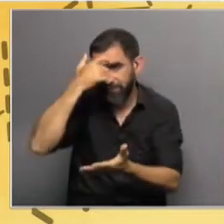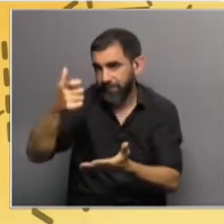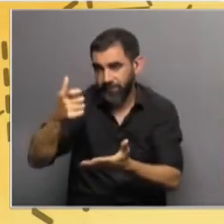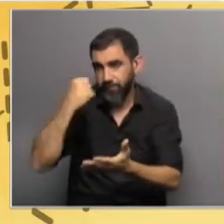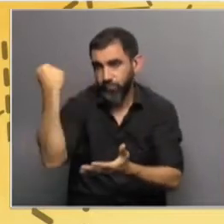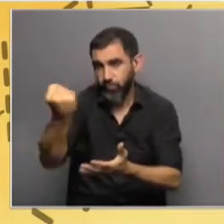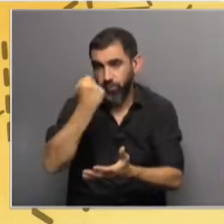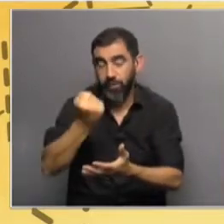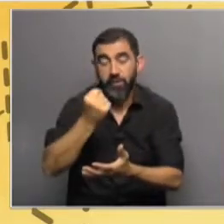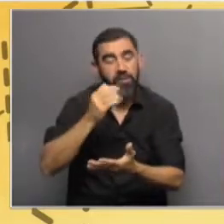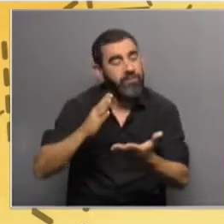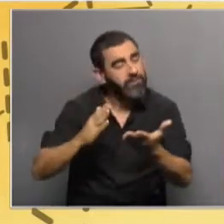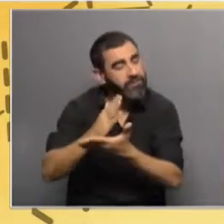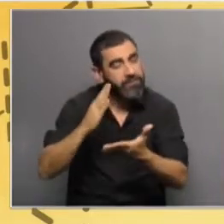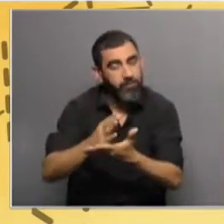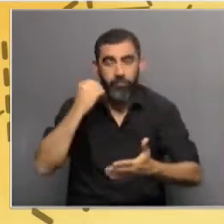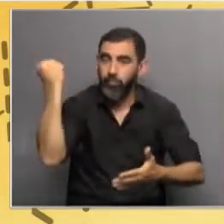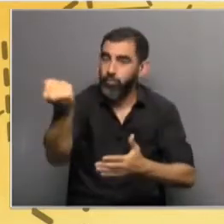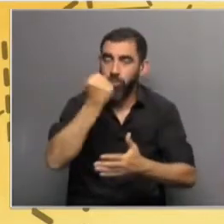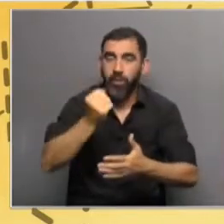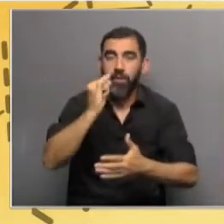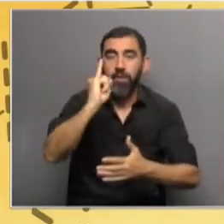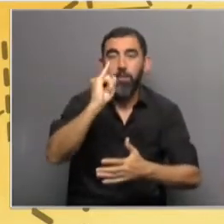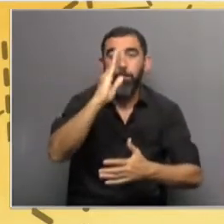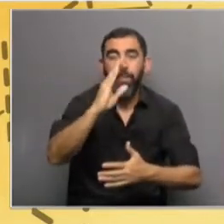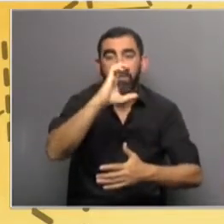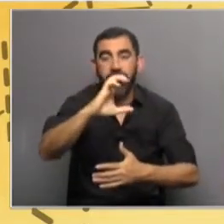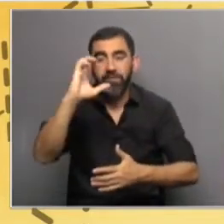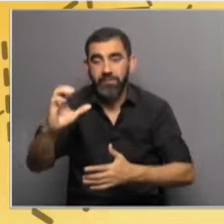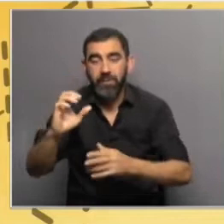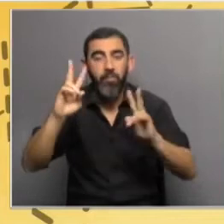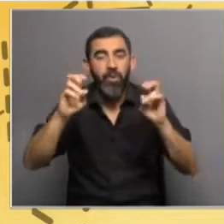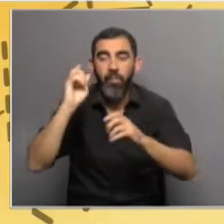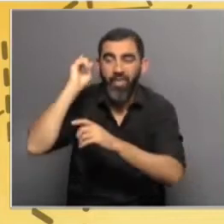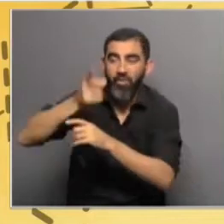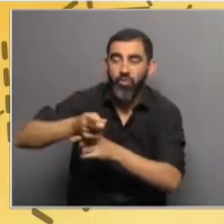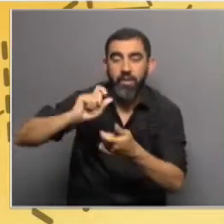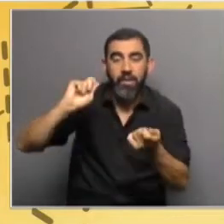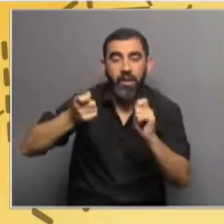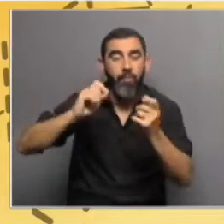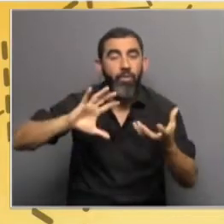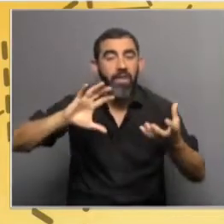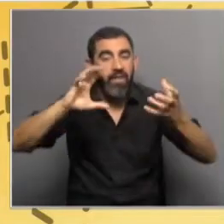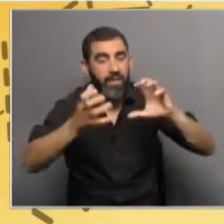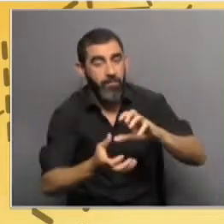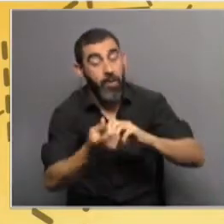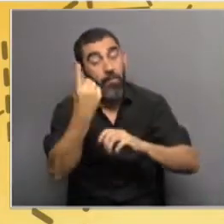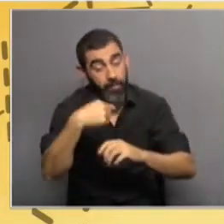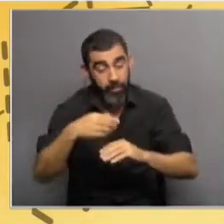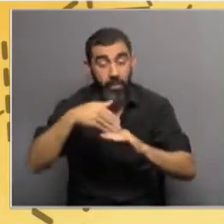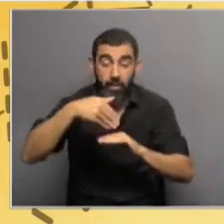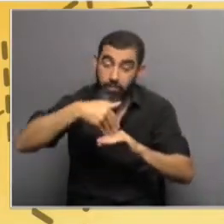el IPCC siempre fue relevante para las decisiones de cambio climático, pero a partir del